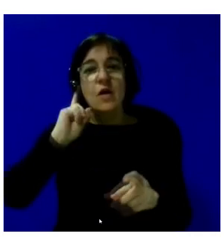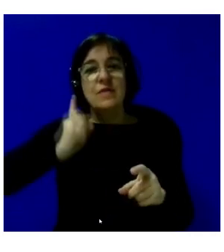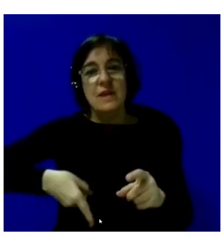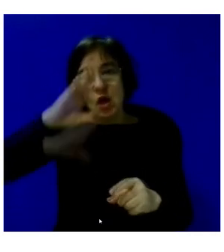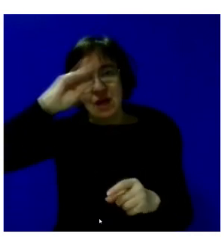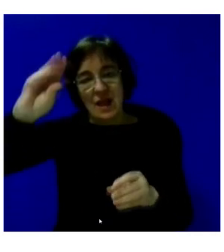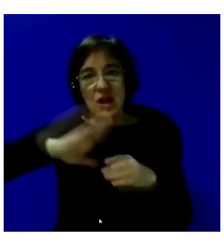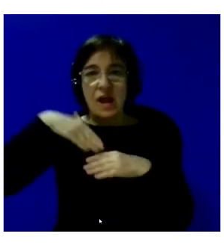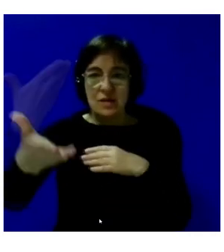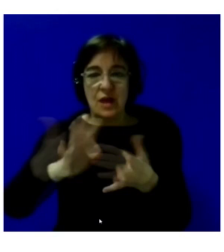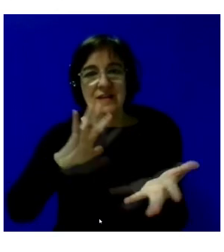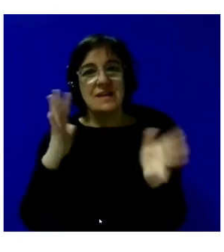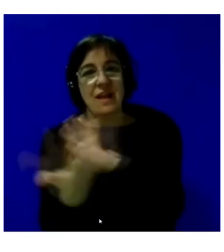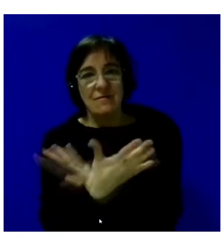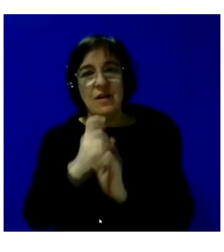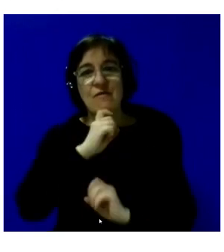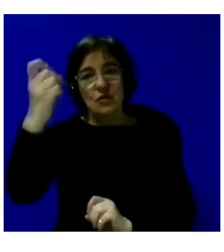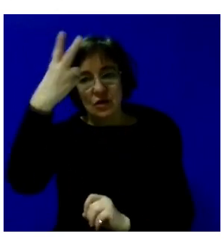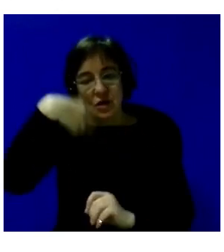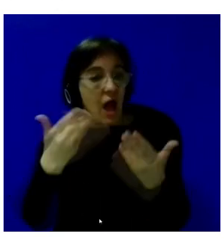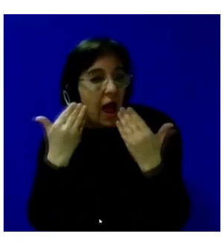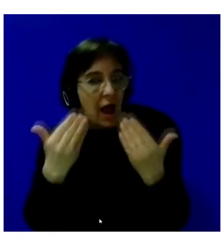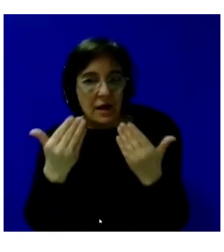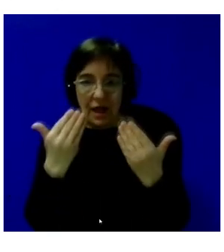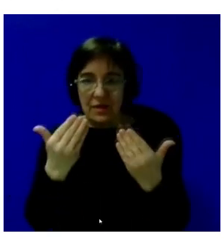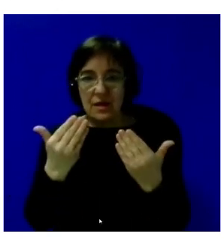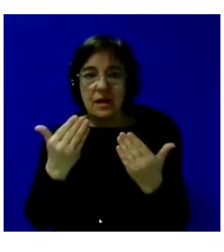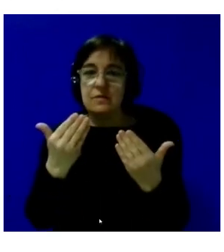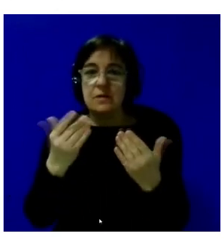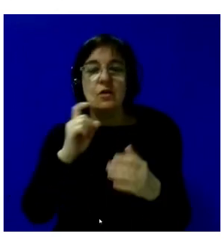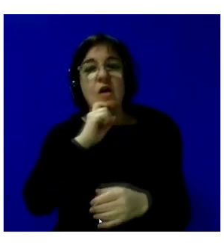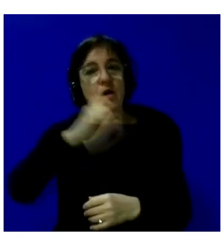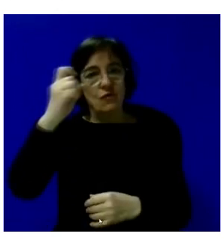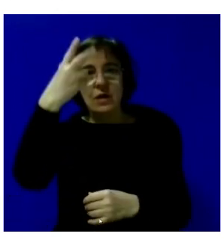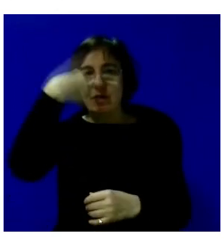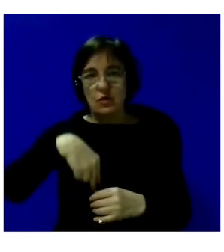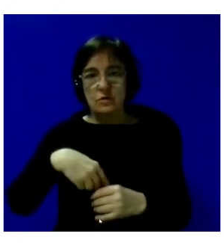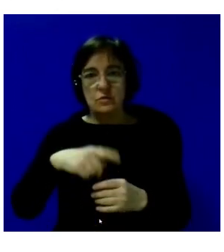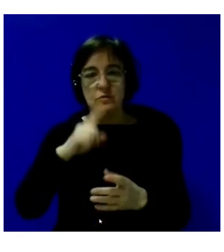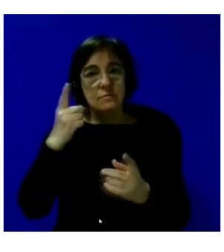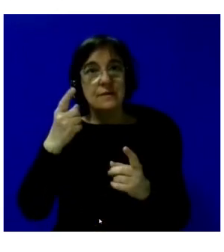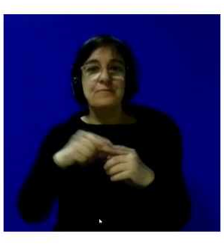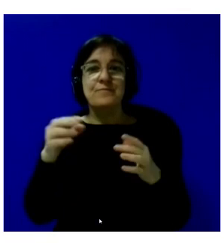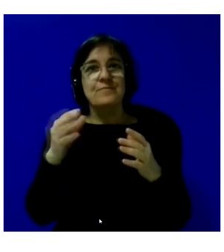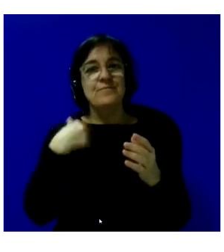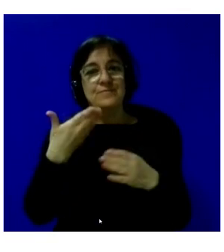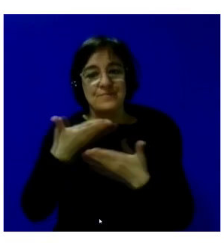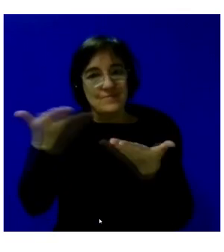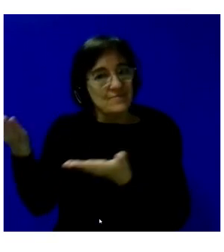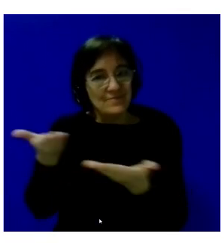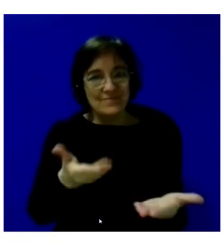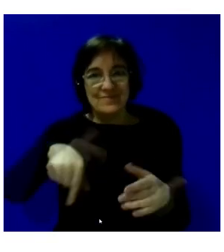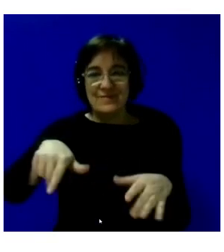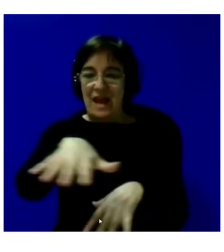Externo y Transformación de la Fundación 11. Agradecerte, agradecer a la Fundación 11, que sea la anfitriona, que nos deje este